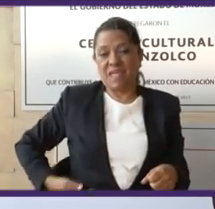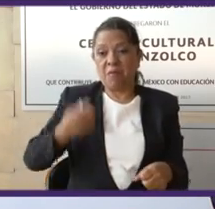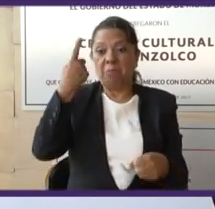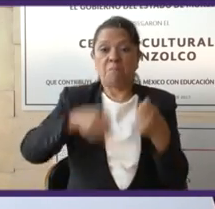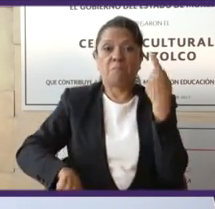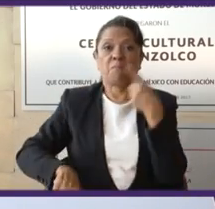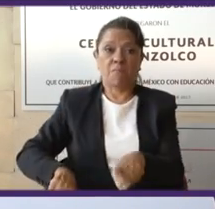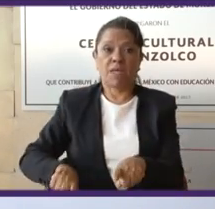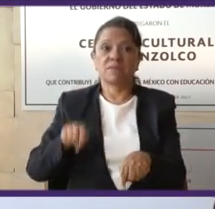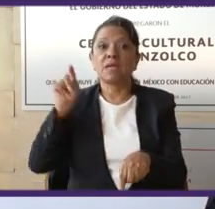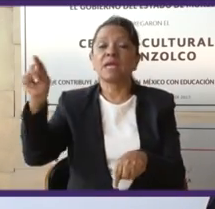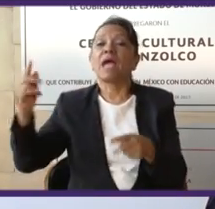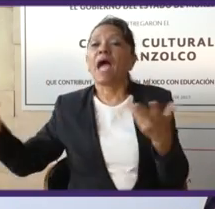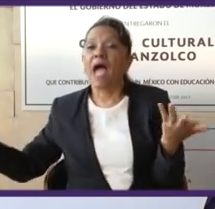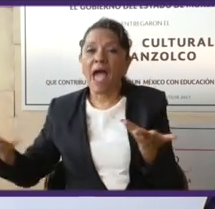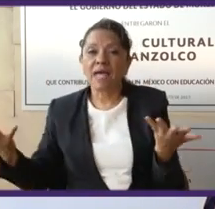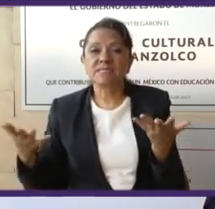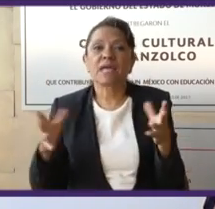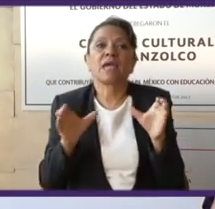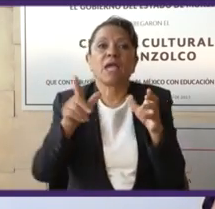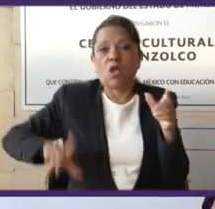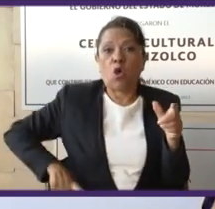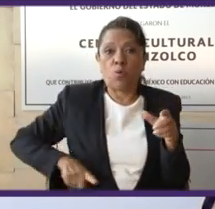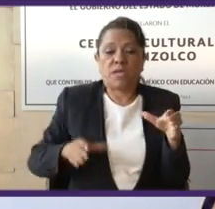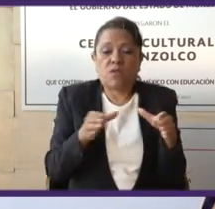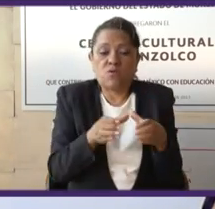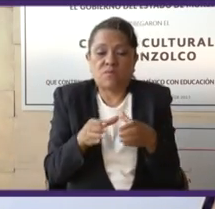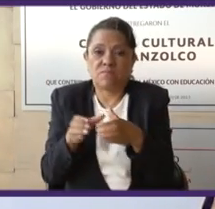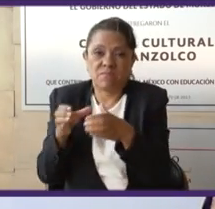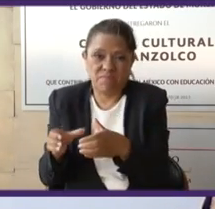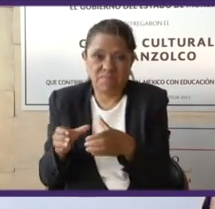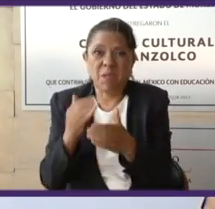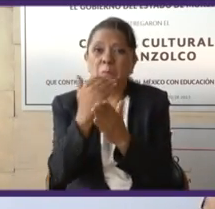1997. No hay forma.